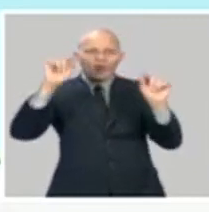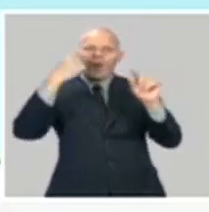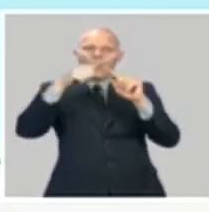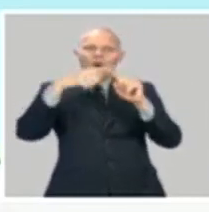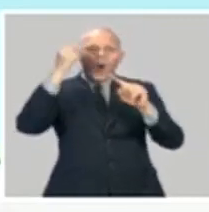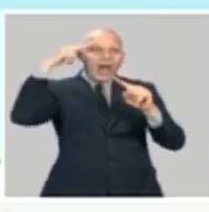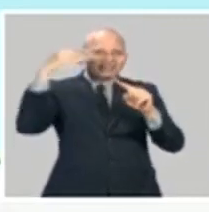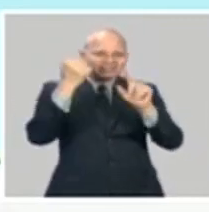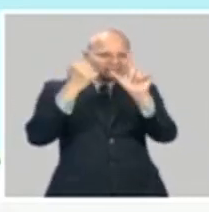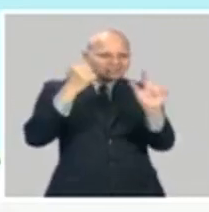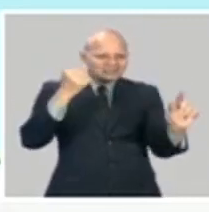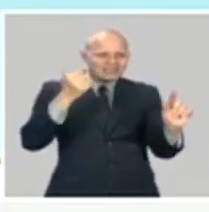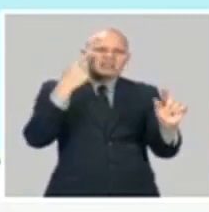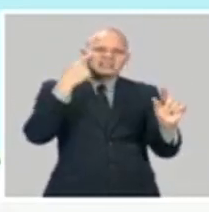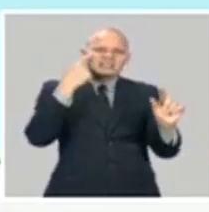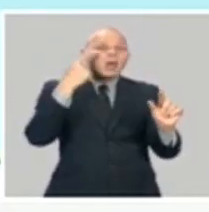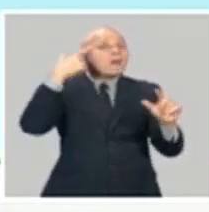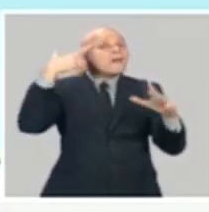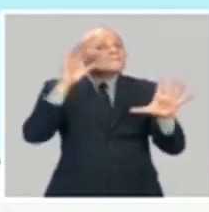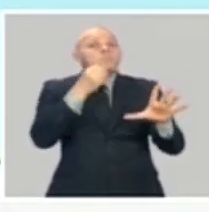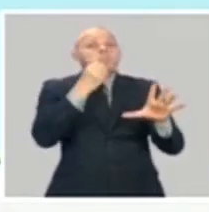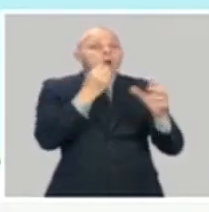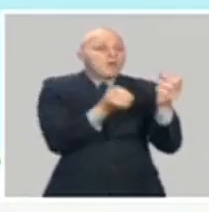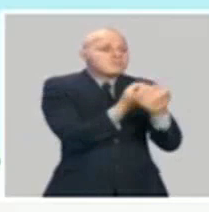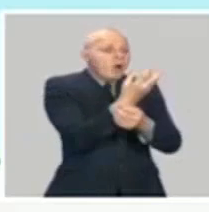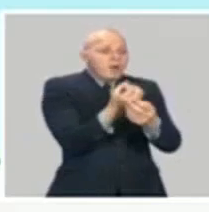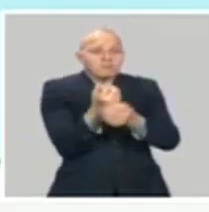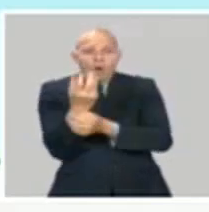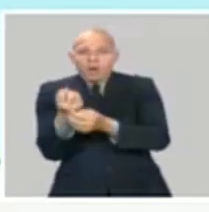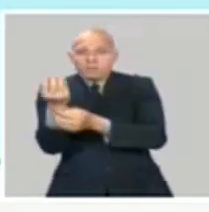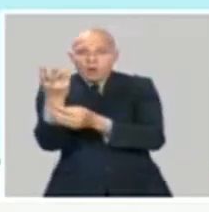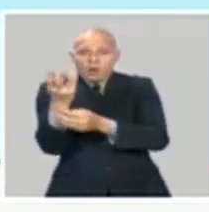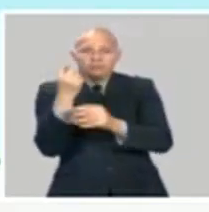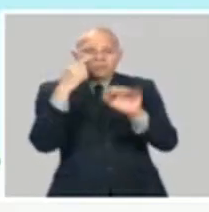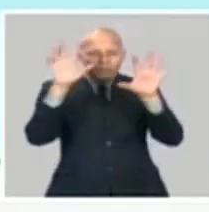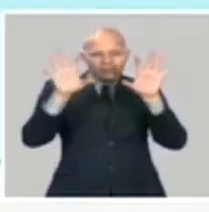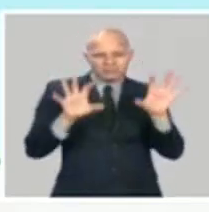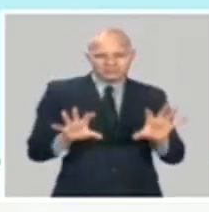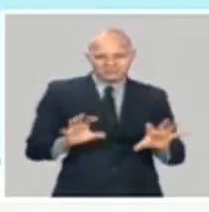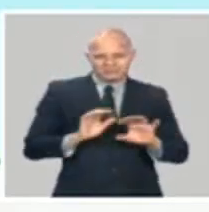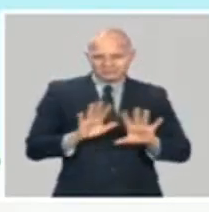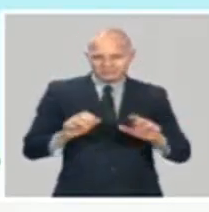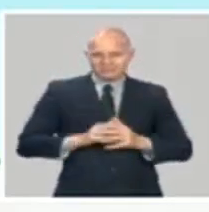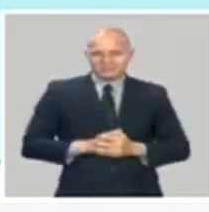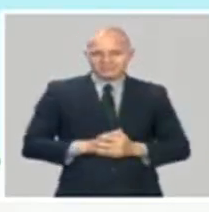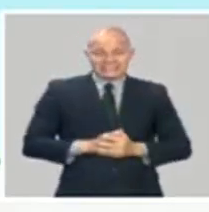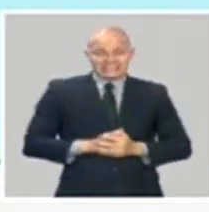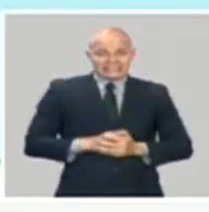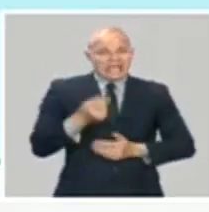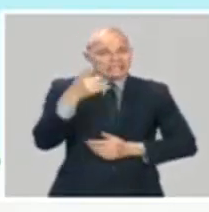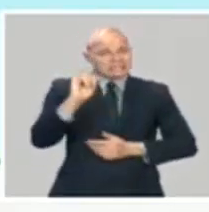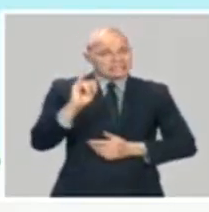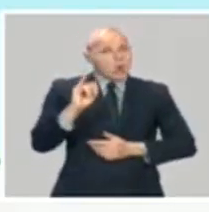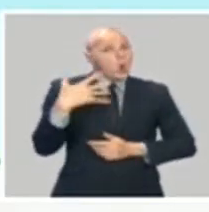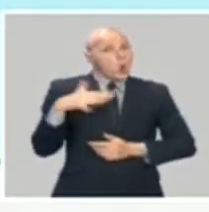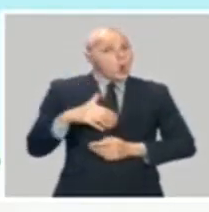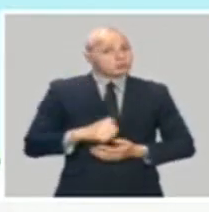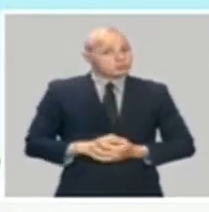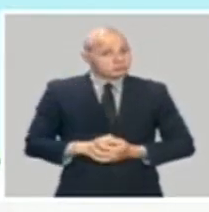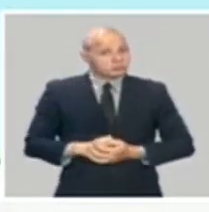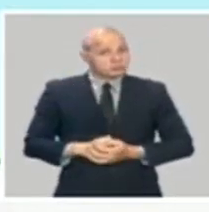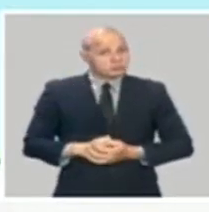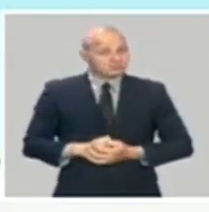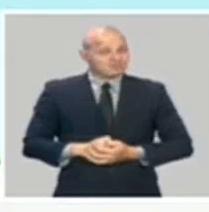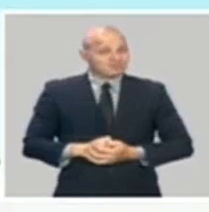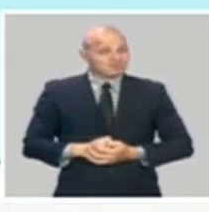el Golfo de México y 3 en el Mar Caribe. Es una cifra grande. Es una temporada ciclónica que,